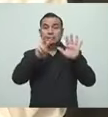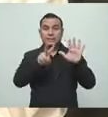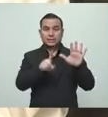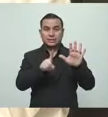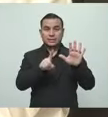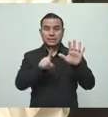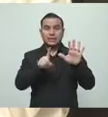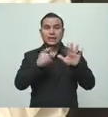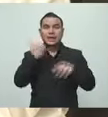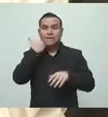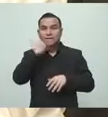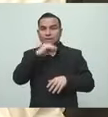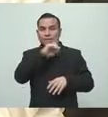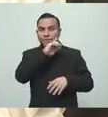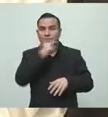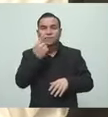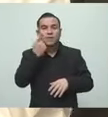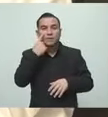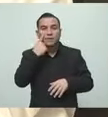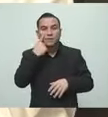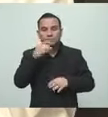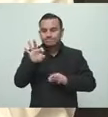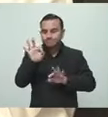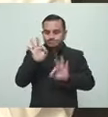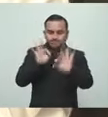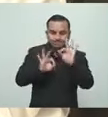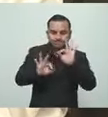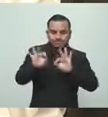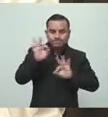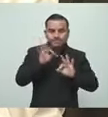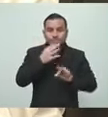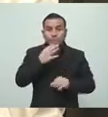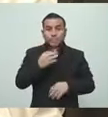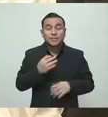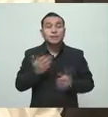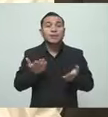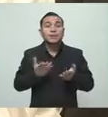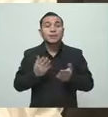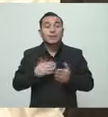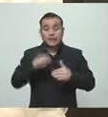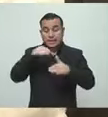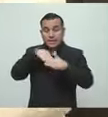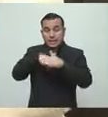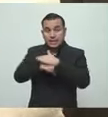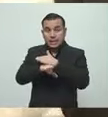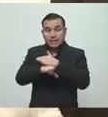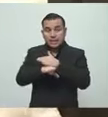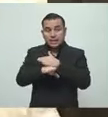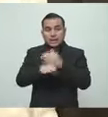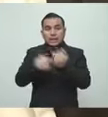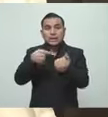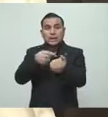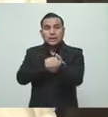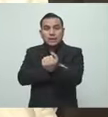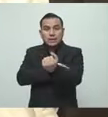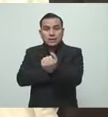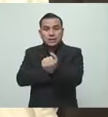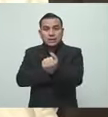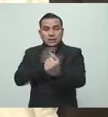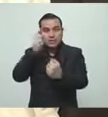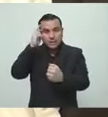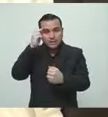gripario, a la zona de triage o de selección, en el cual los pacientes van ingresando de demanda espontánea.